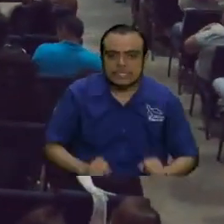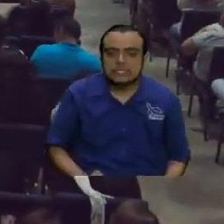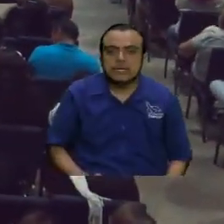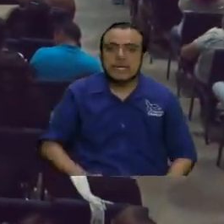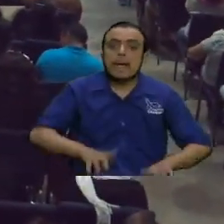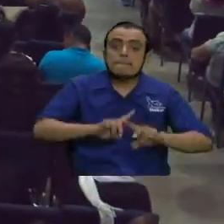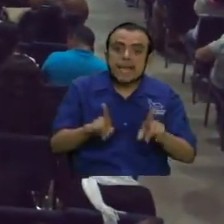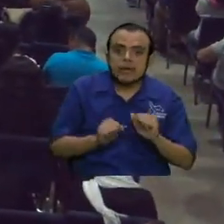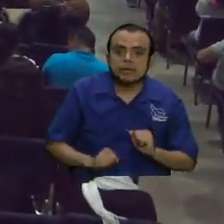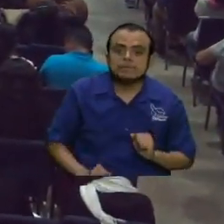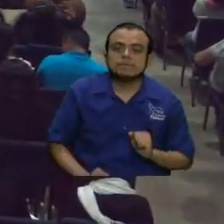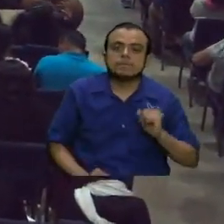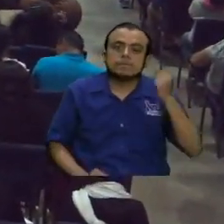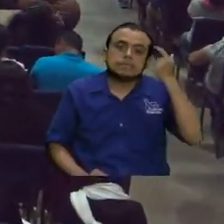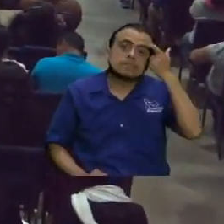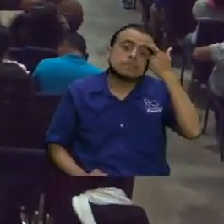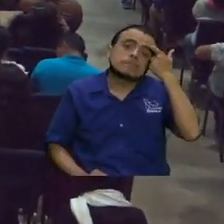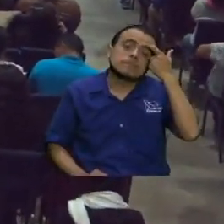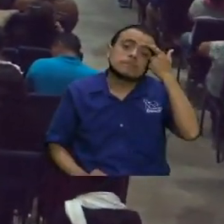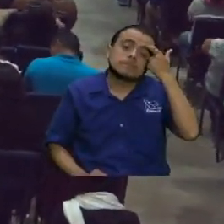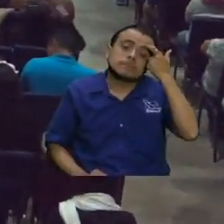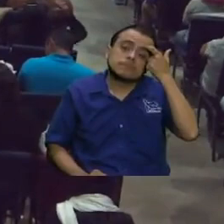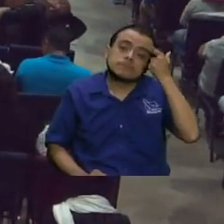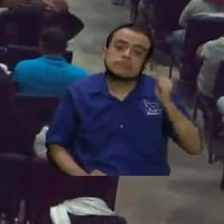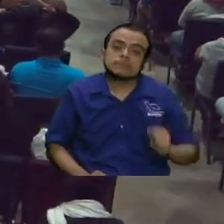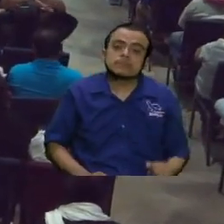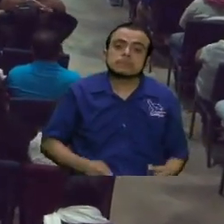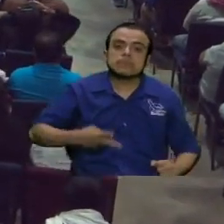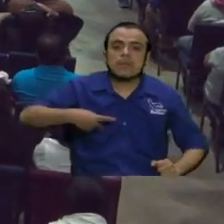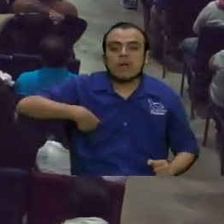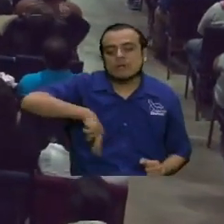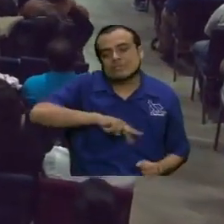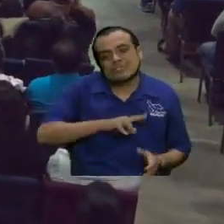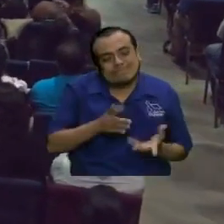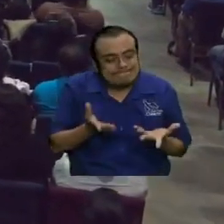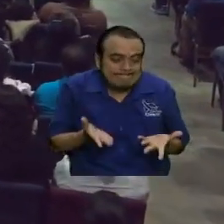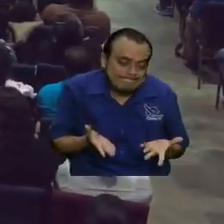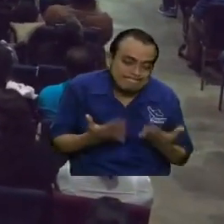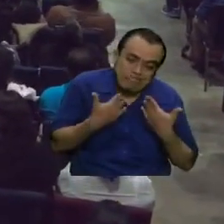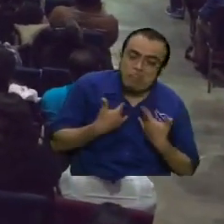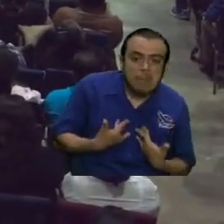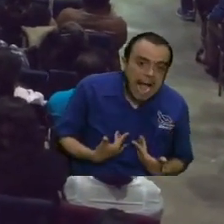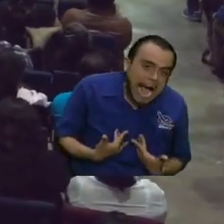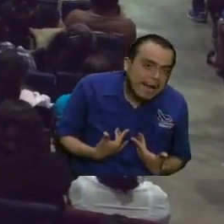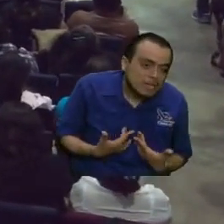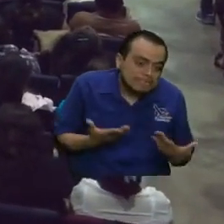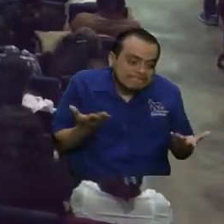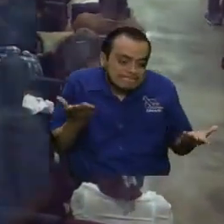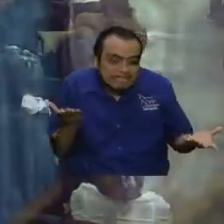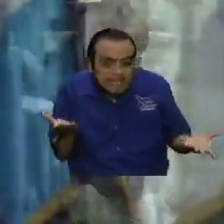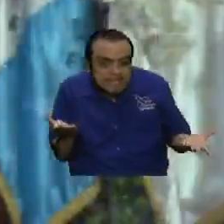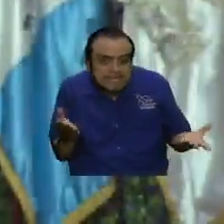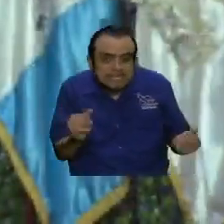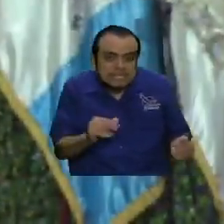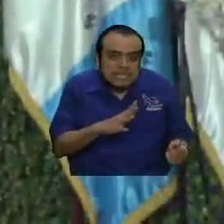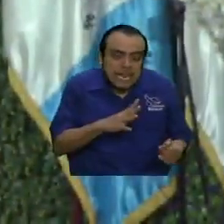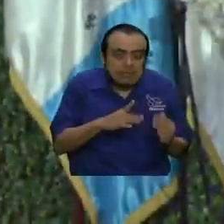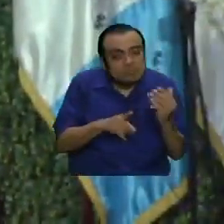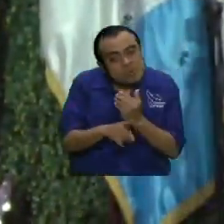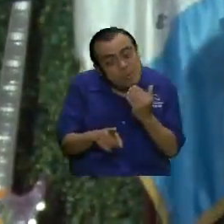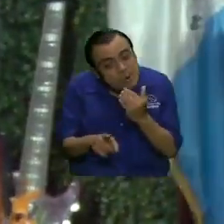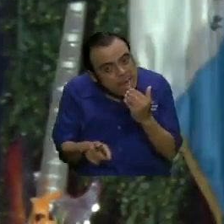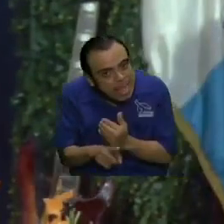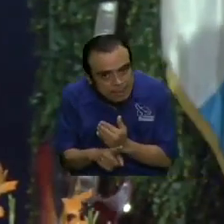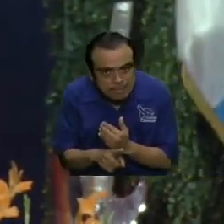embargo, mire, como somos hermanos humanos, ¿verdad? Y tenemos el problema del primer Adán y